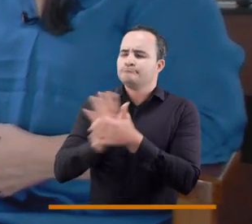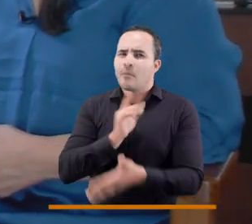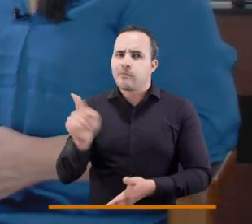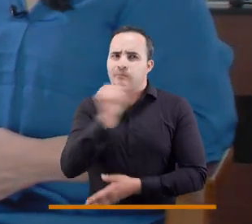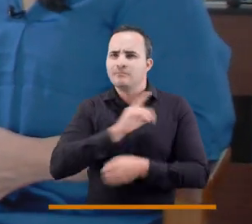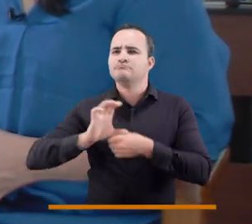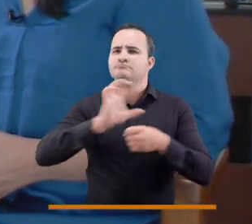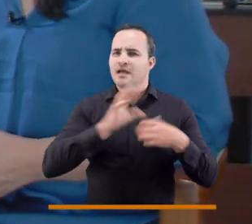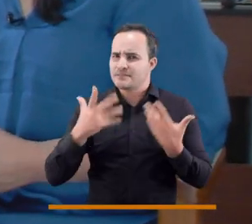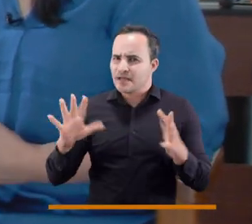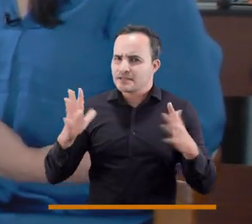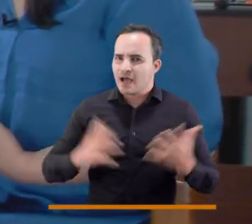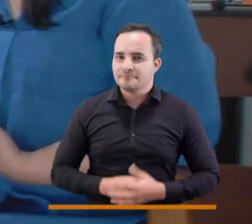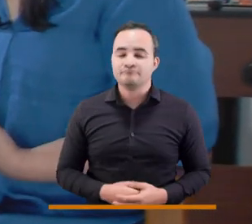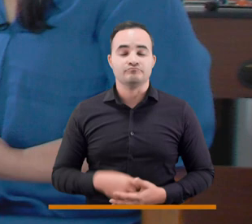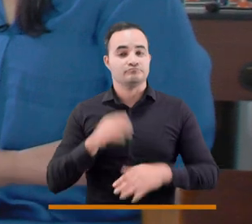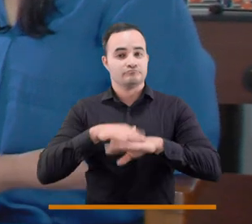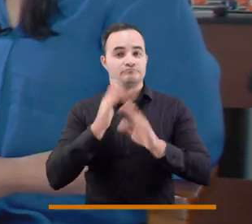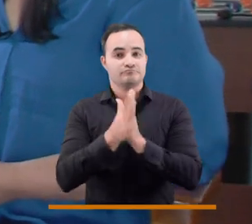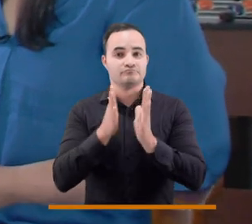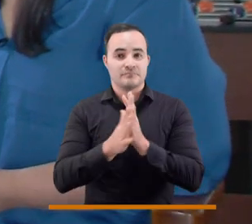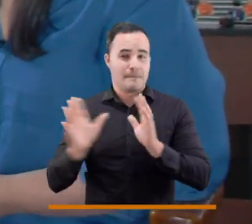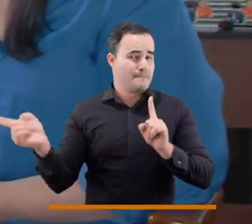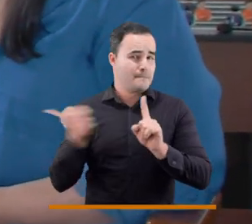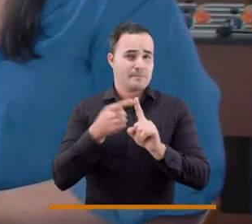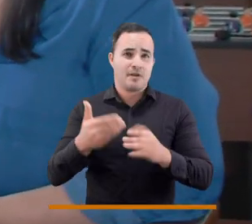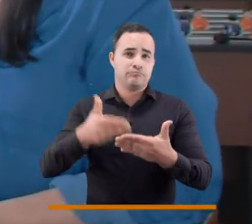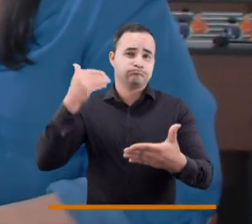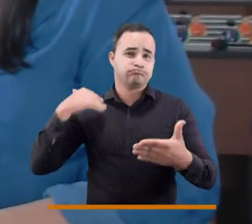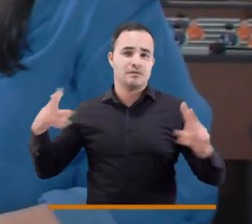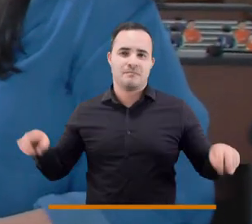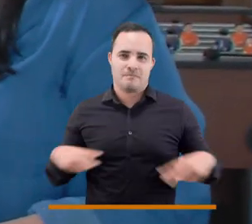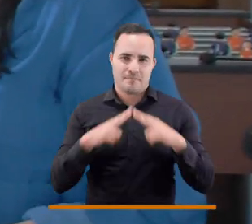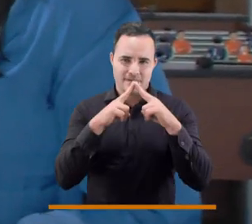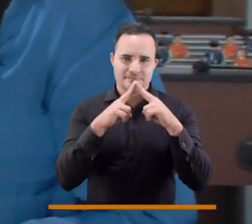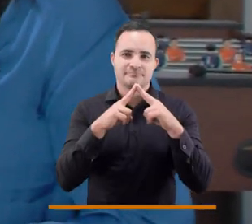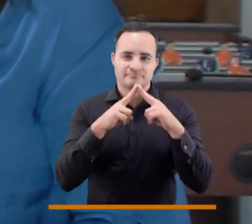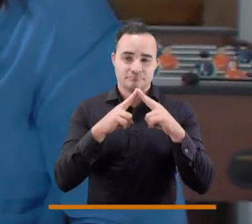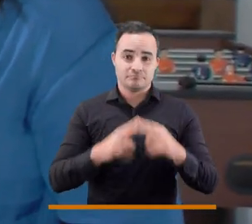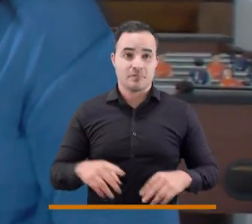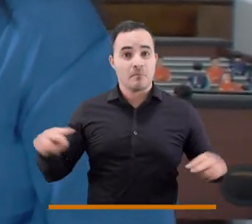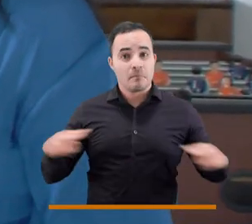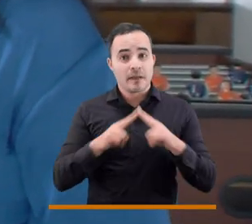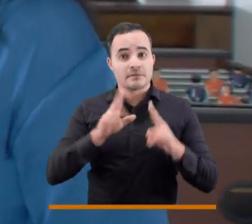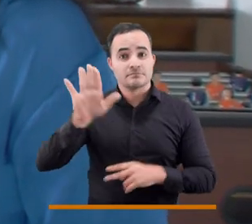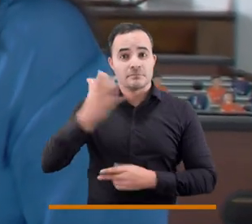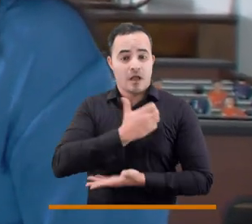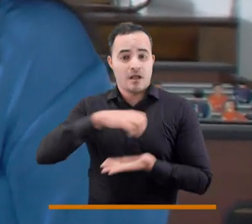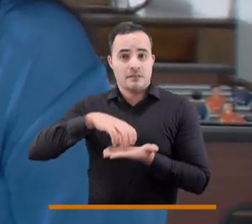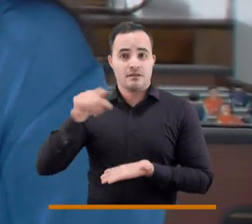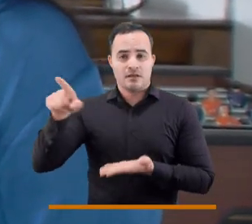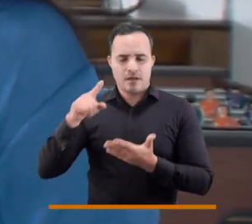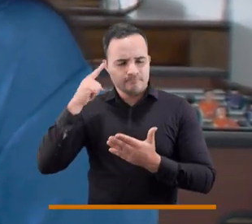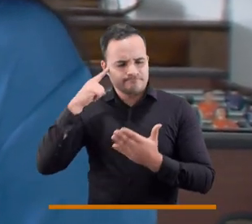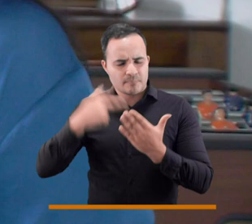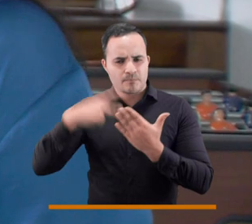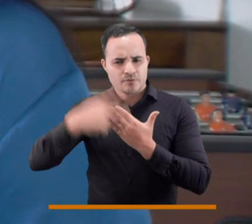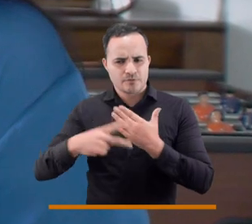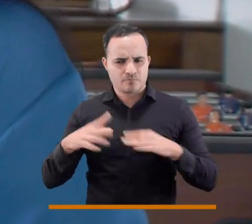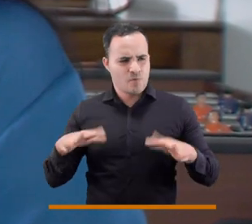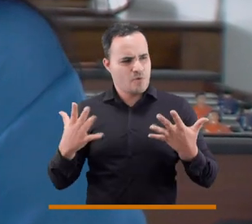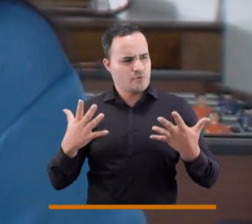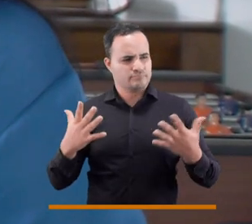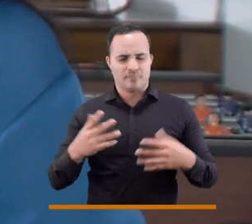andando. Una de las pioneras fue París, que tiene desde la alcaldía incorporado este